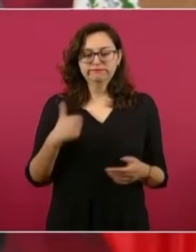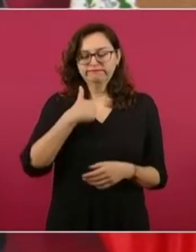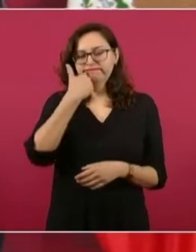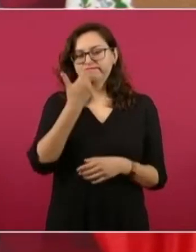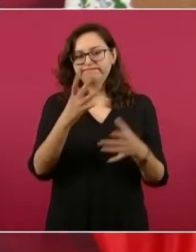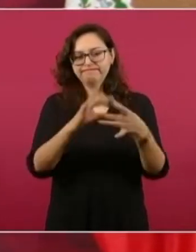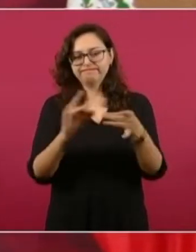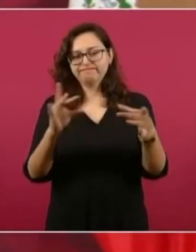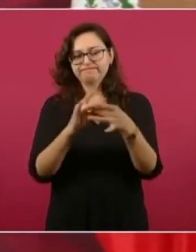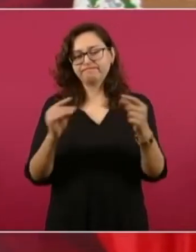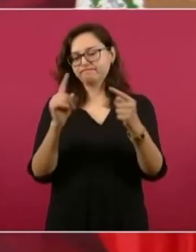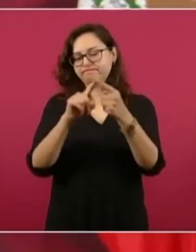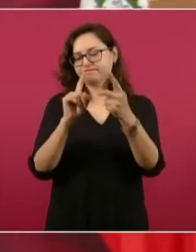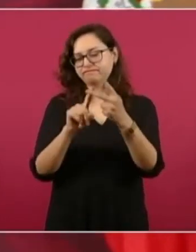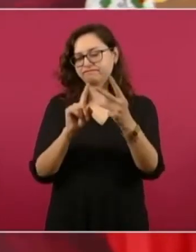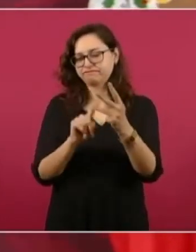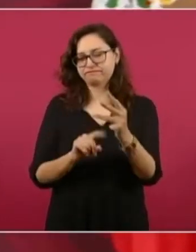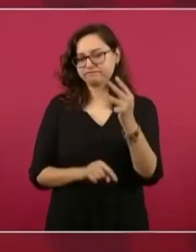cosas.